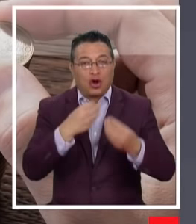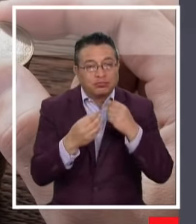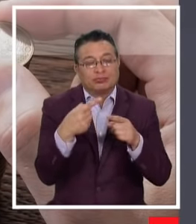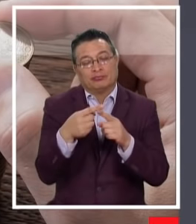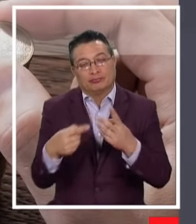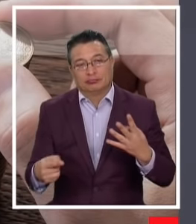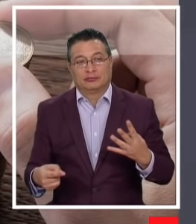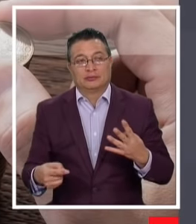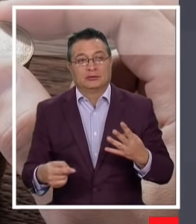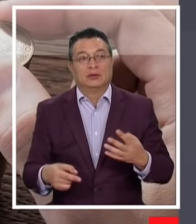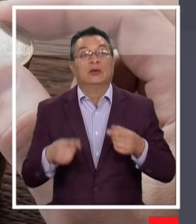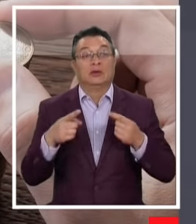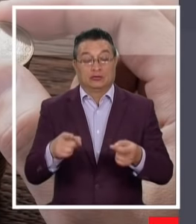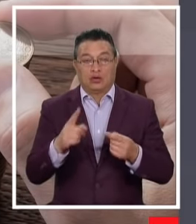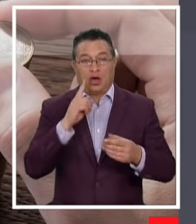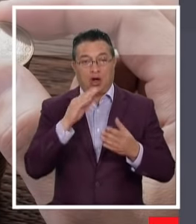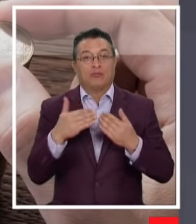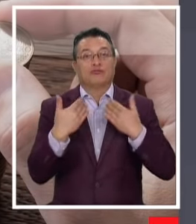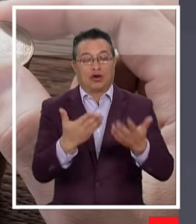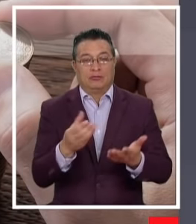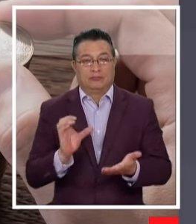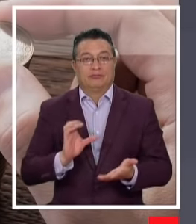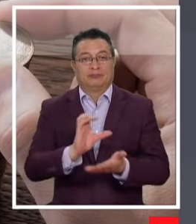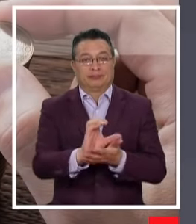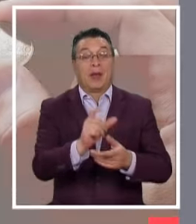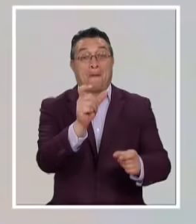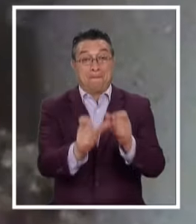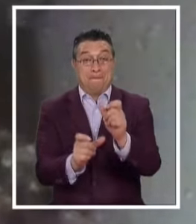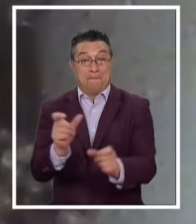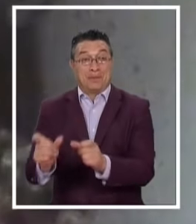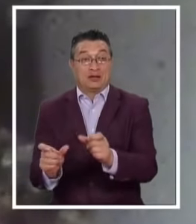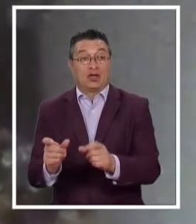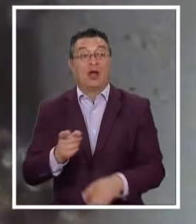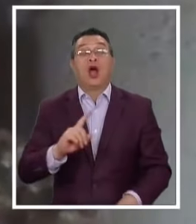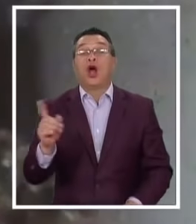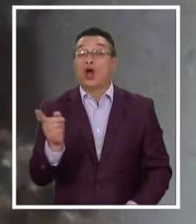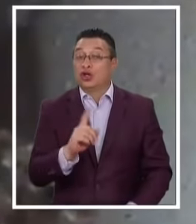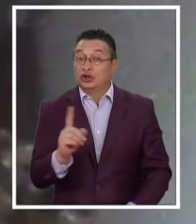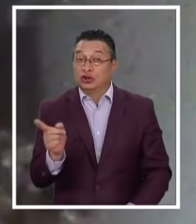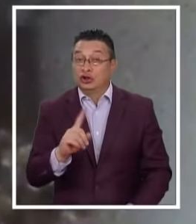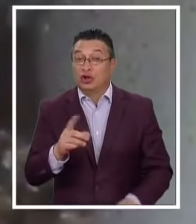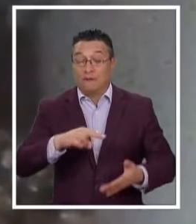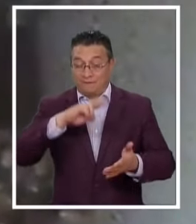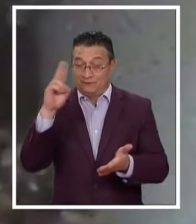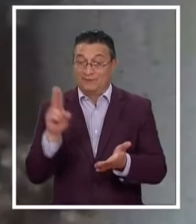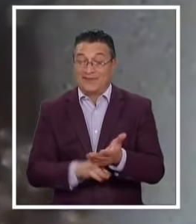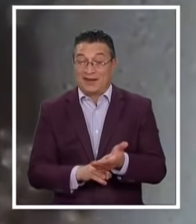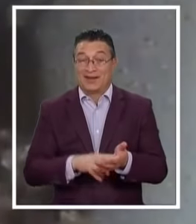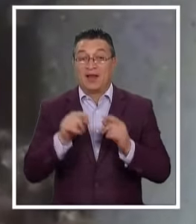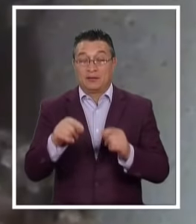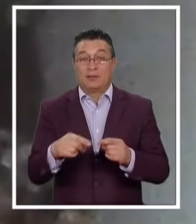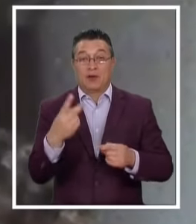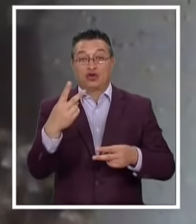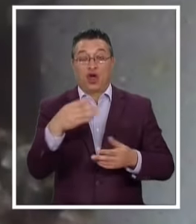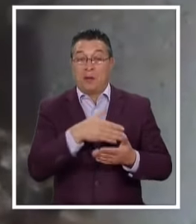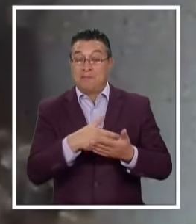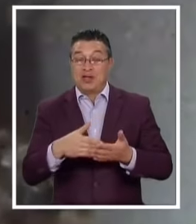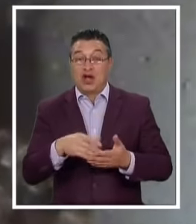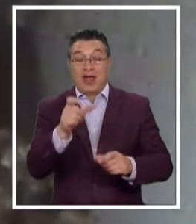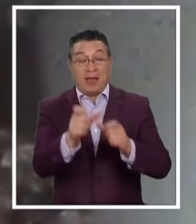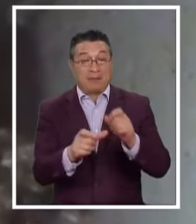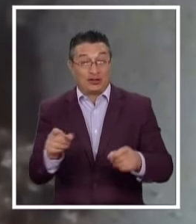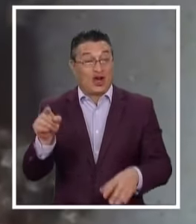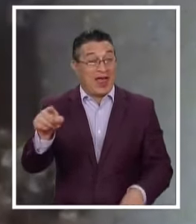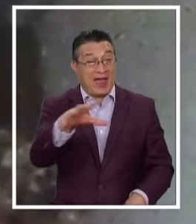Está dando recursos A personas Que no están realmente En los 2 millones de personas